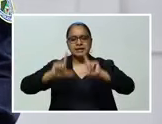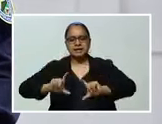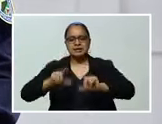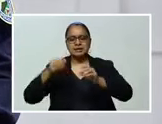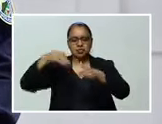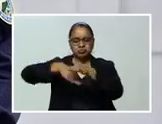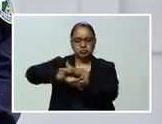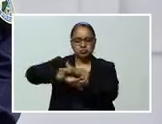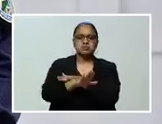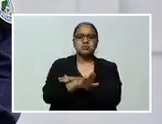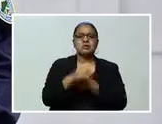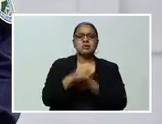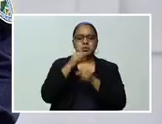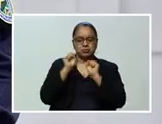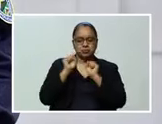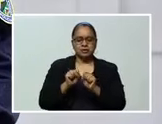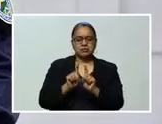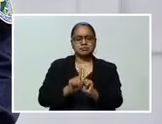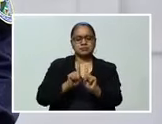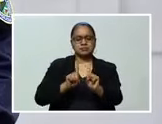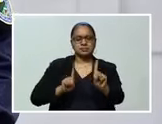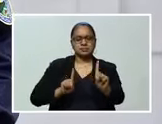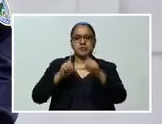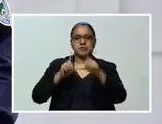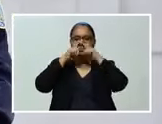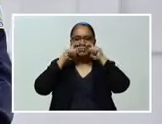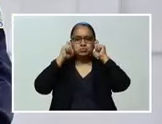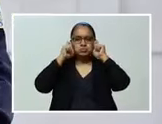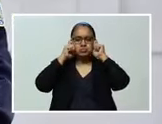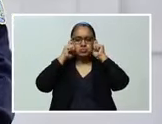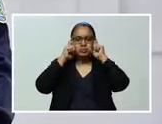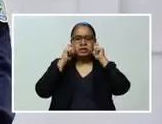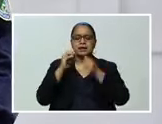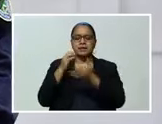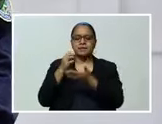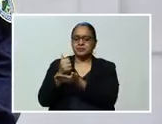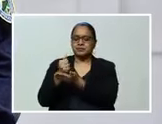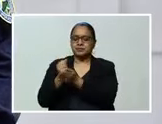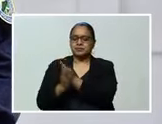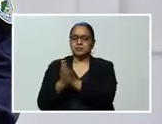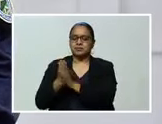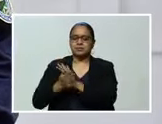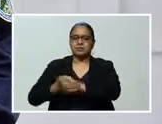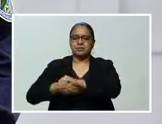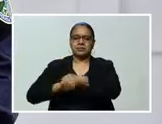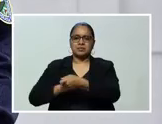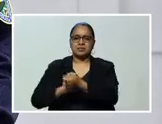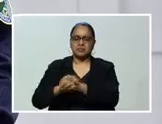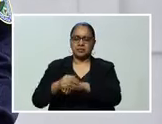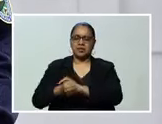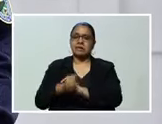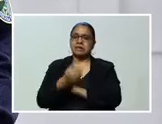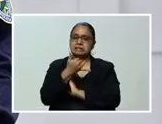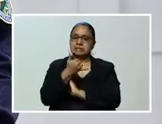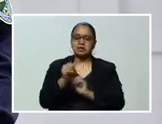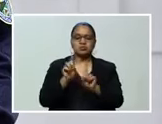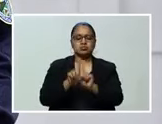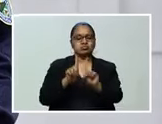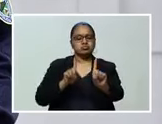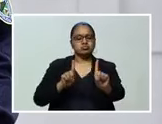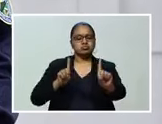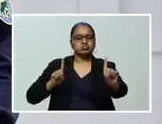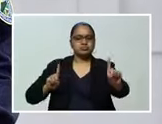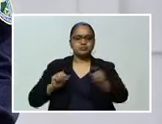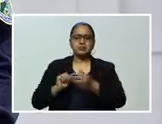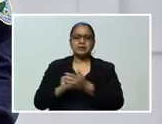al establecimiento que son uso de mascarilla, gel y el distanciamiento Tercero,